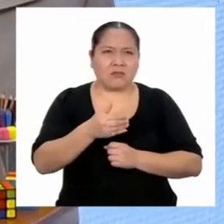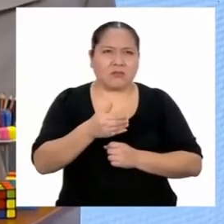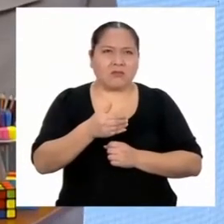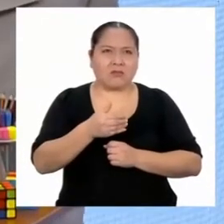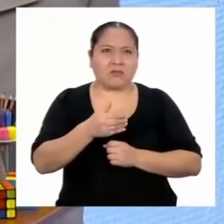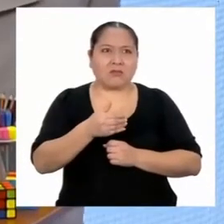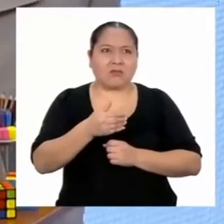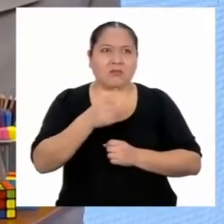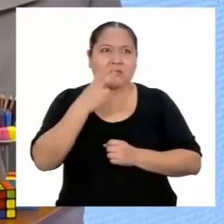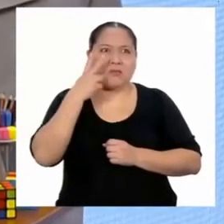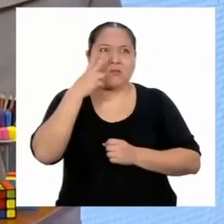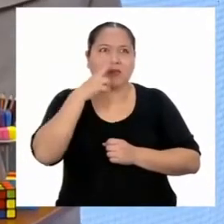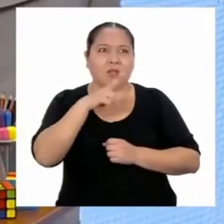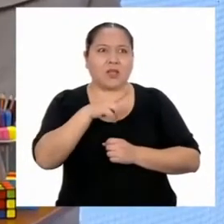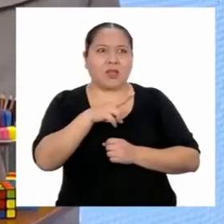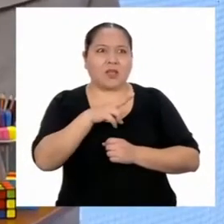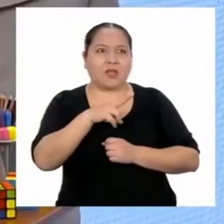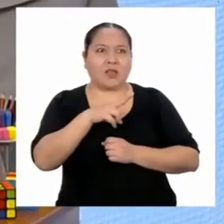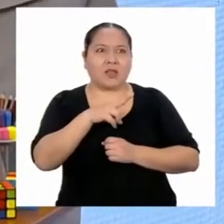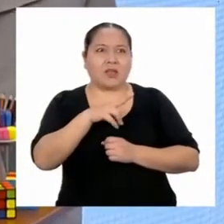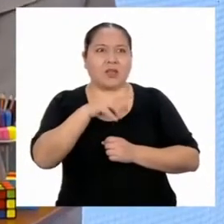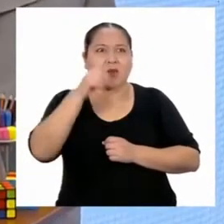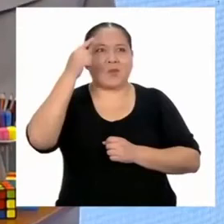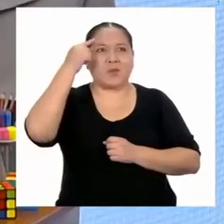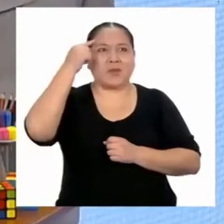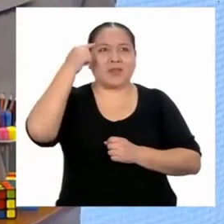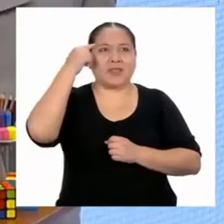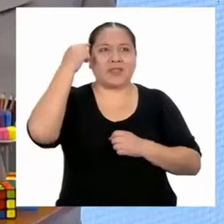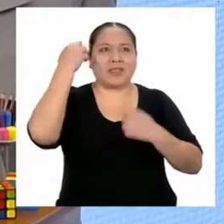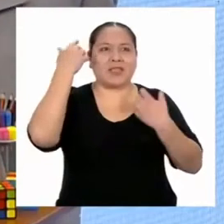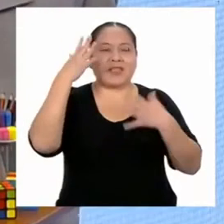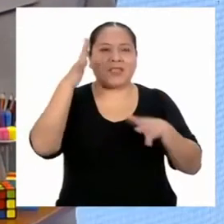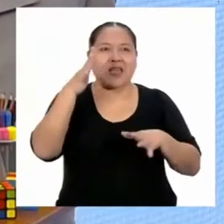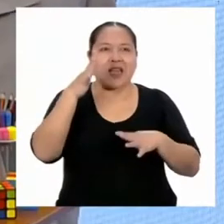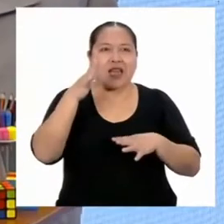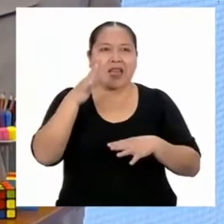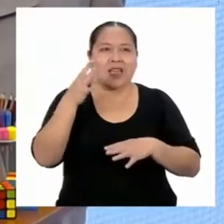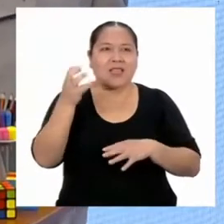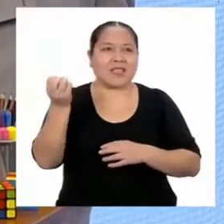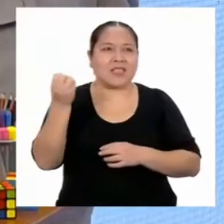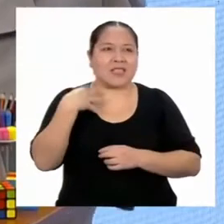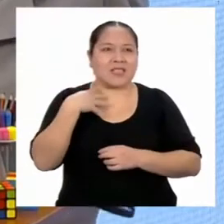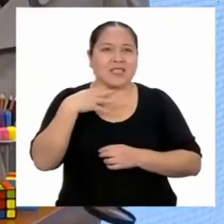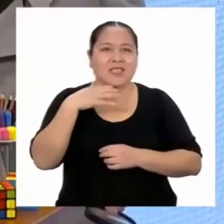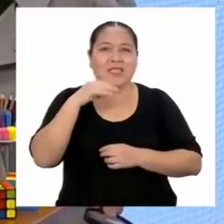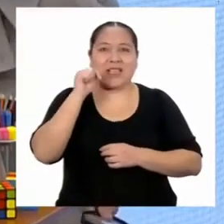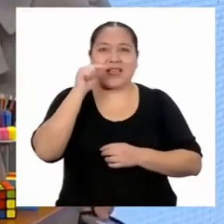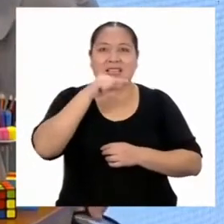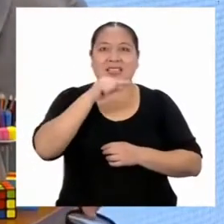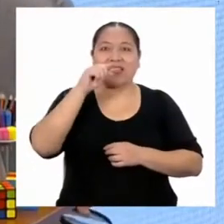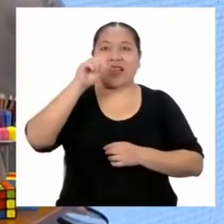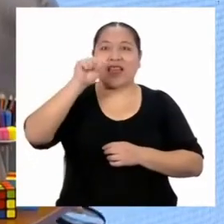¡Miren! Creo que ya sé a qué se refiere el acertijo.